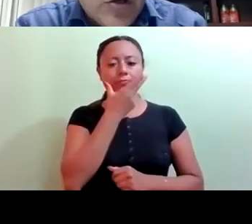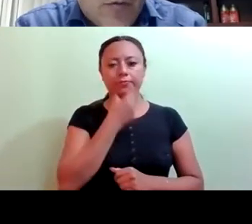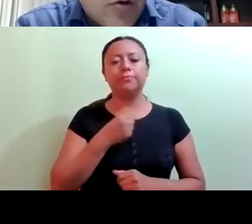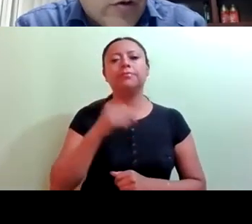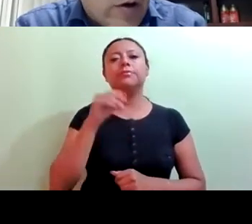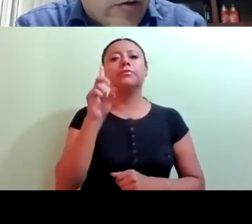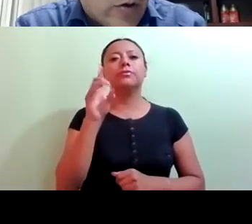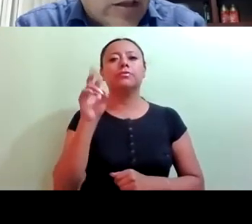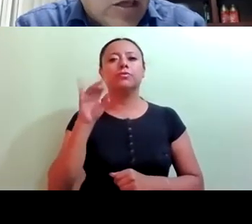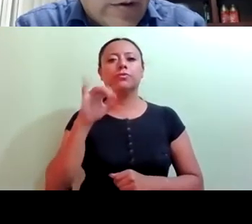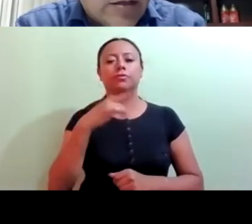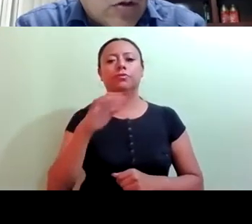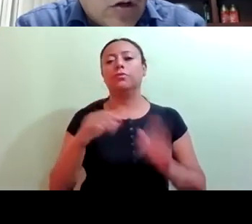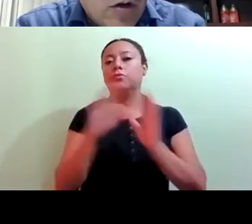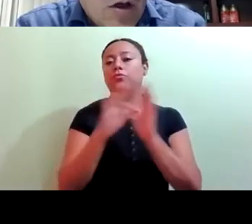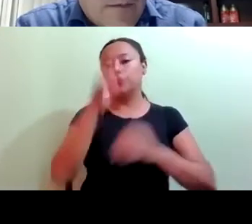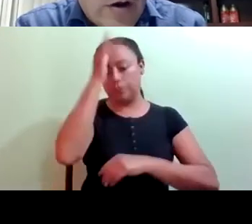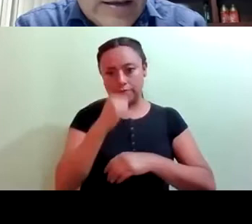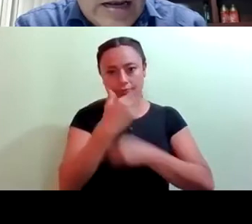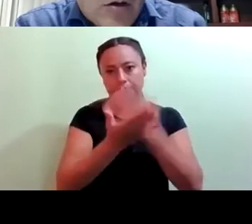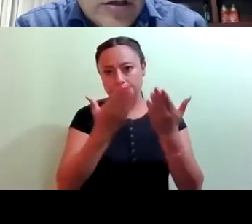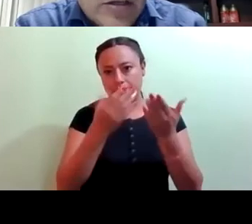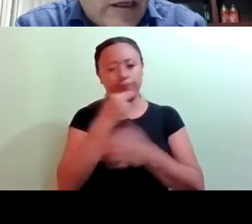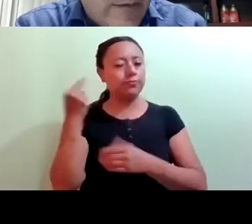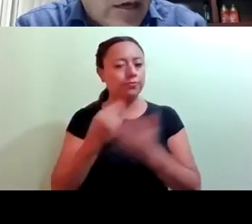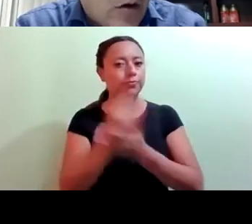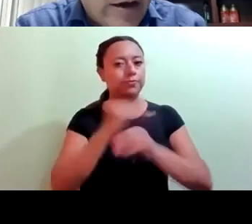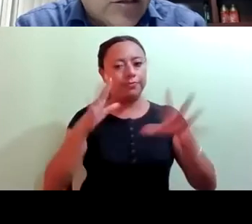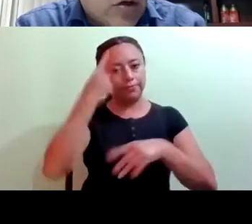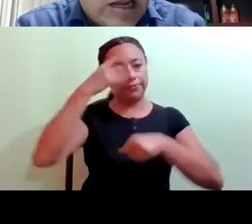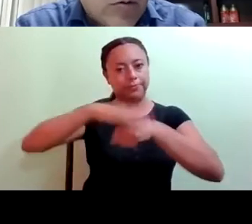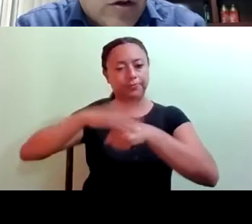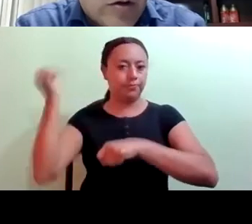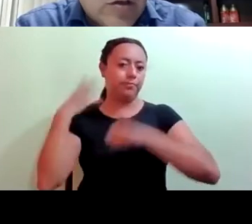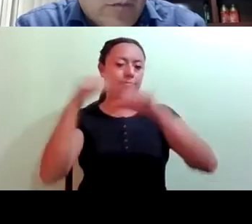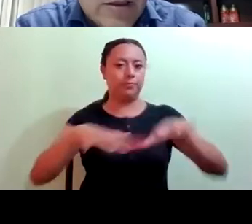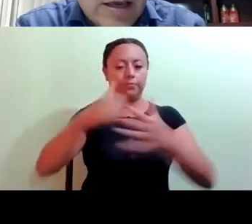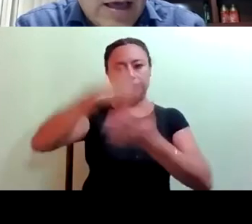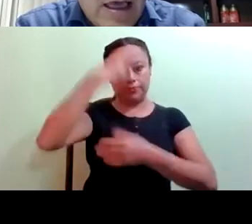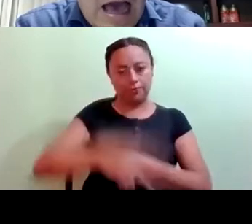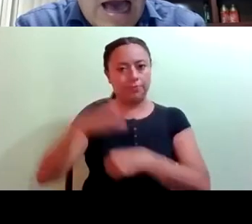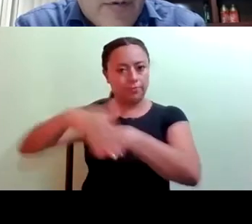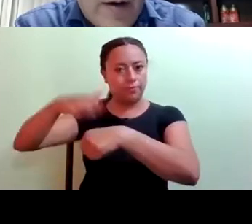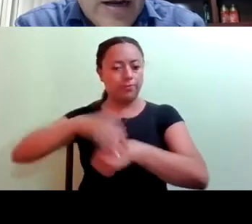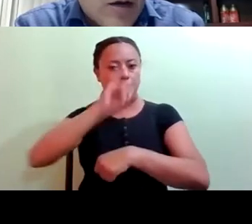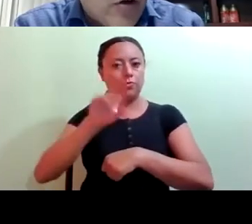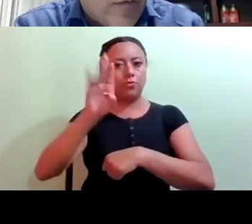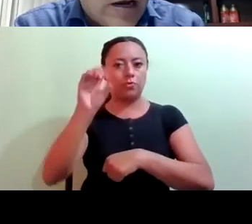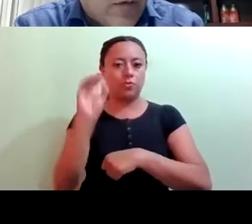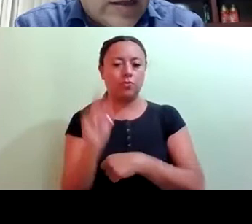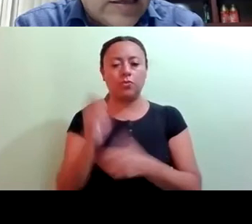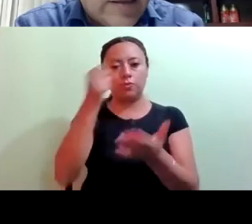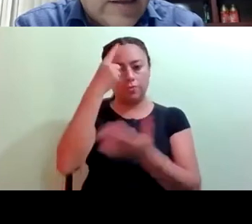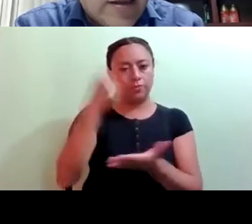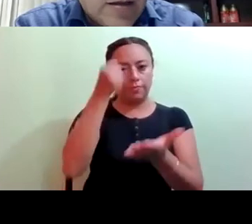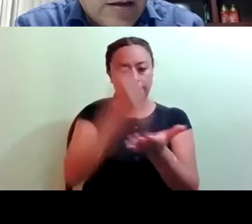proposición con punto de acuerdo de urgente lluvia resolución por el que el Congreso de la Ciudad de México exhorta a la Junta de Coordinación Política a aprobar el acuerdo para